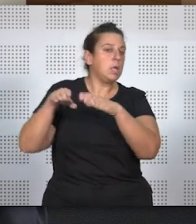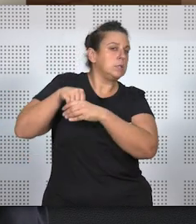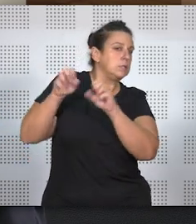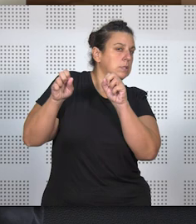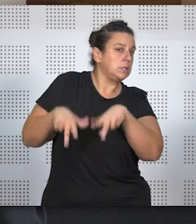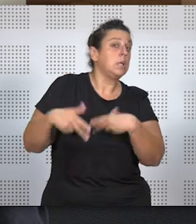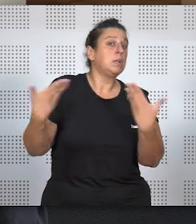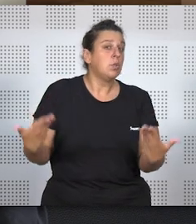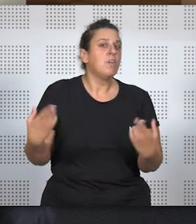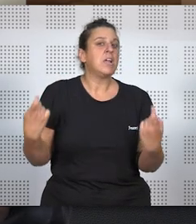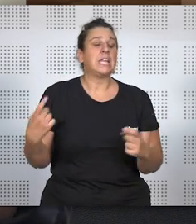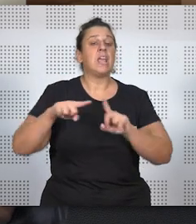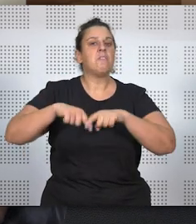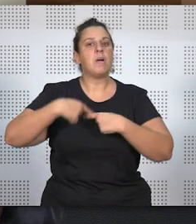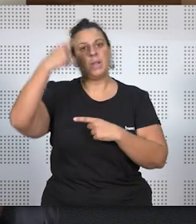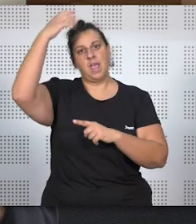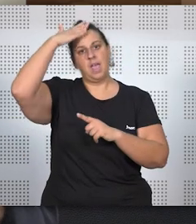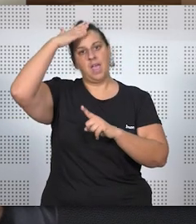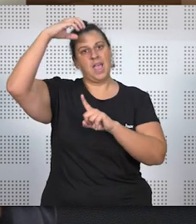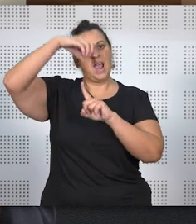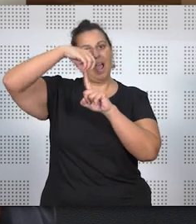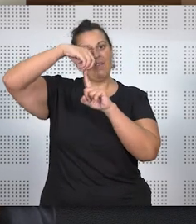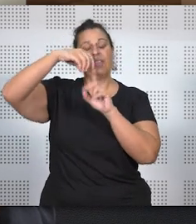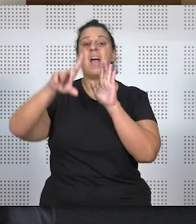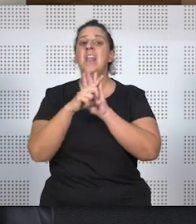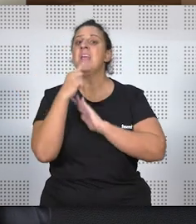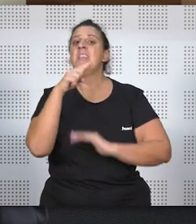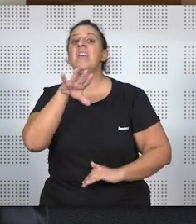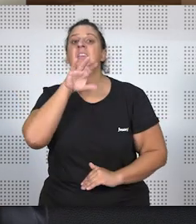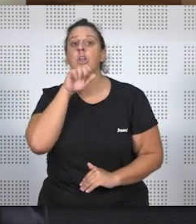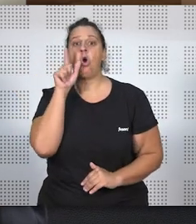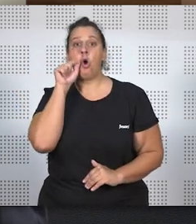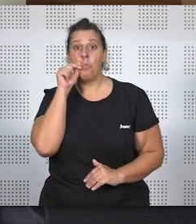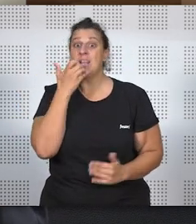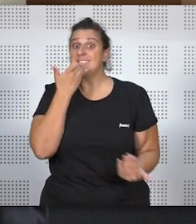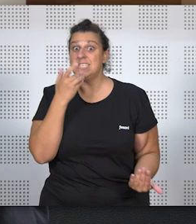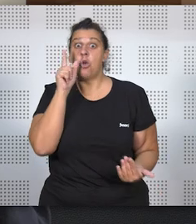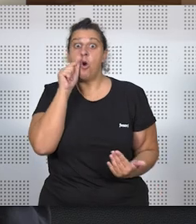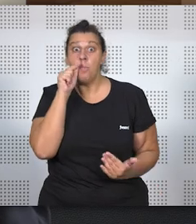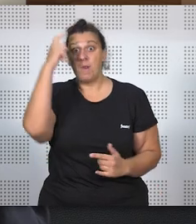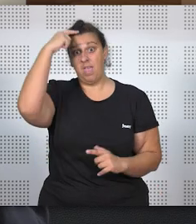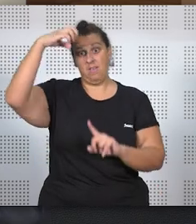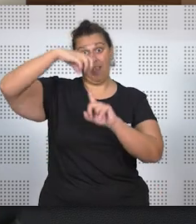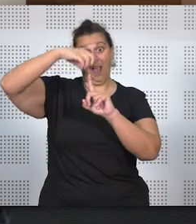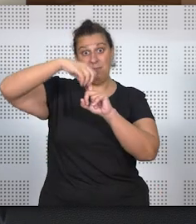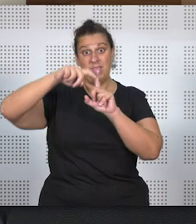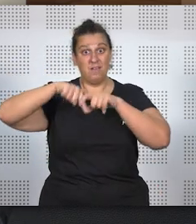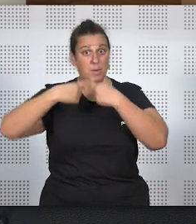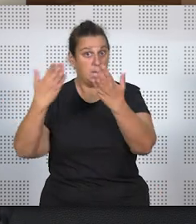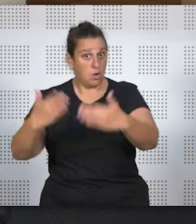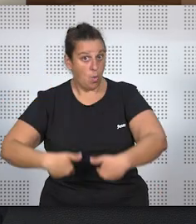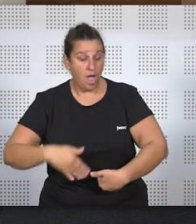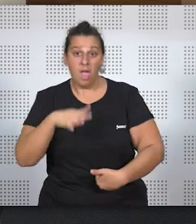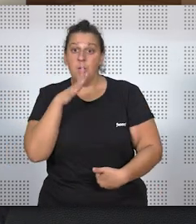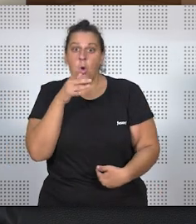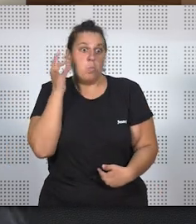dentro y para eso tiene que haber un cabeza de familia. Y la ley decide que es el hombre. Claro, si falta ese cabeza de familia masculino, bien